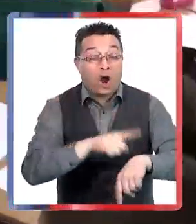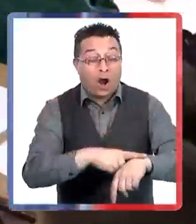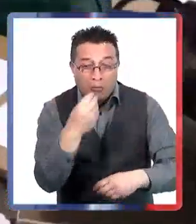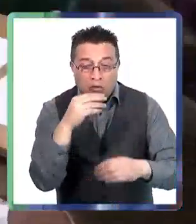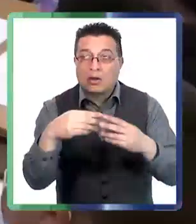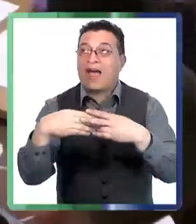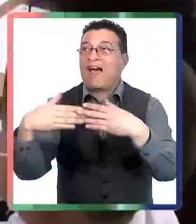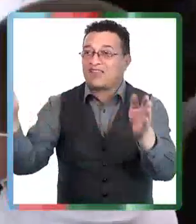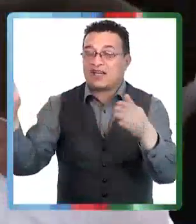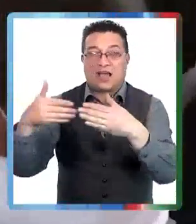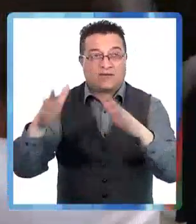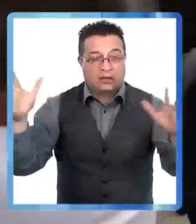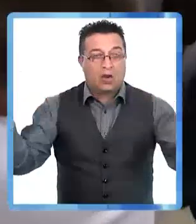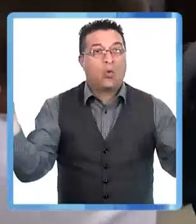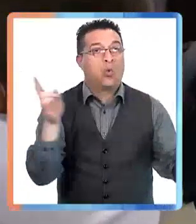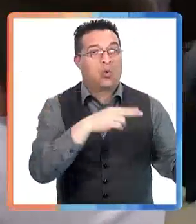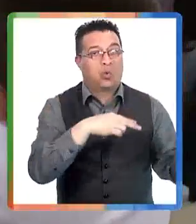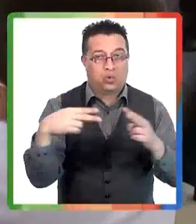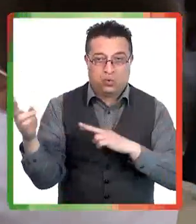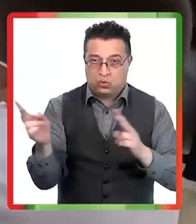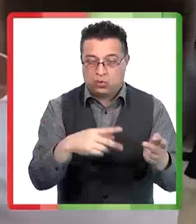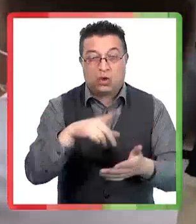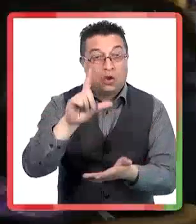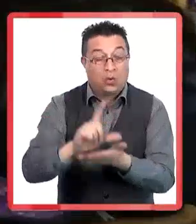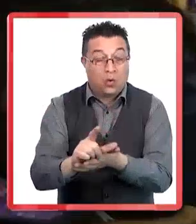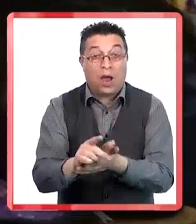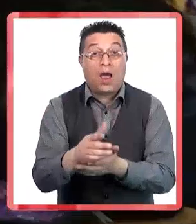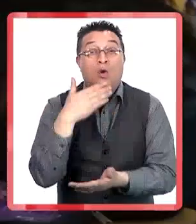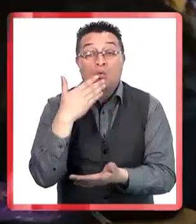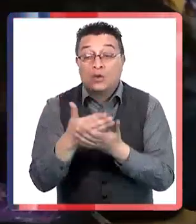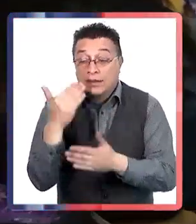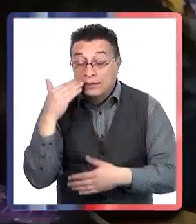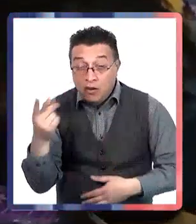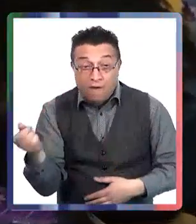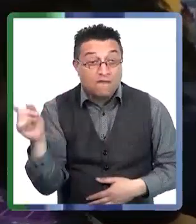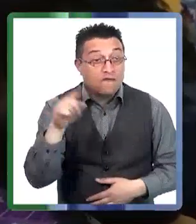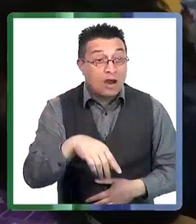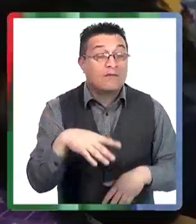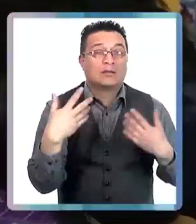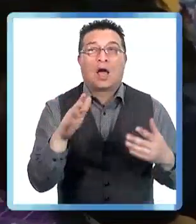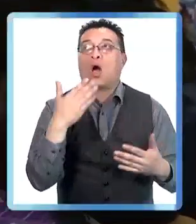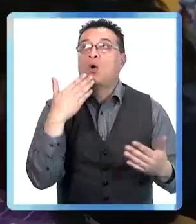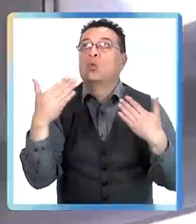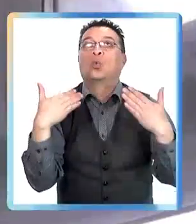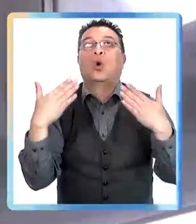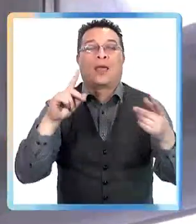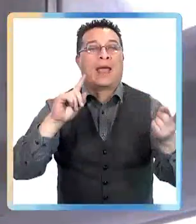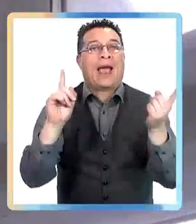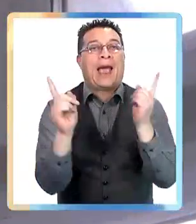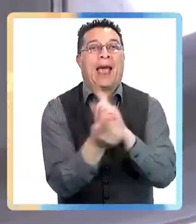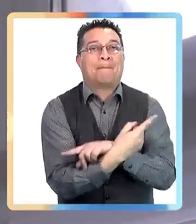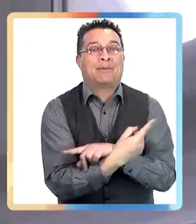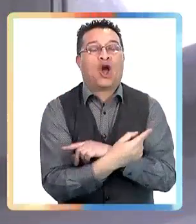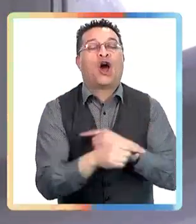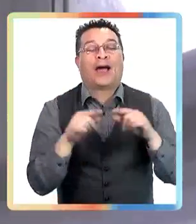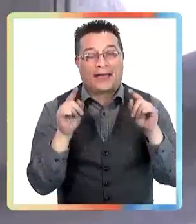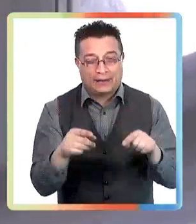almuerzo, abrir ventanas, ventilar el espacio para que cuando los niños vuelvan ya haya este recambio de aire. Y por supuesto,